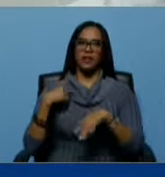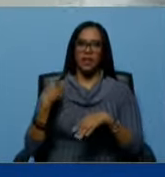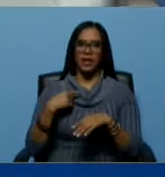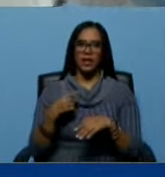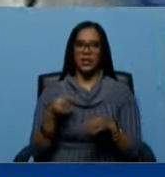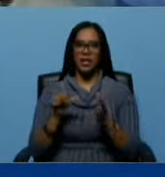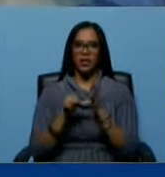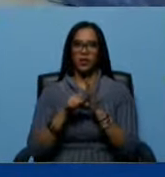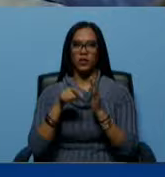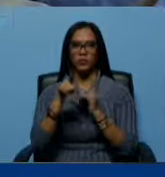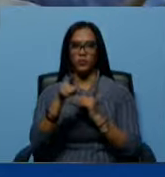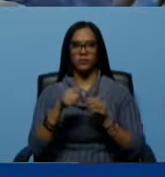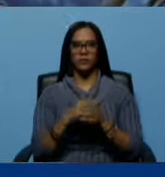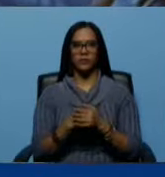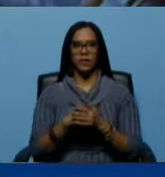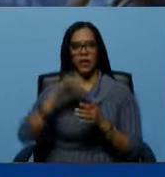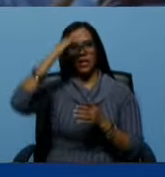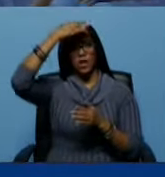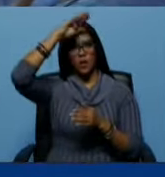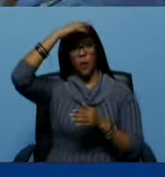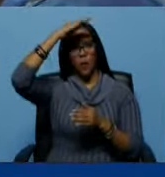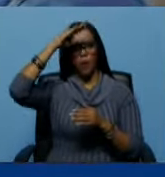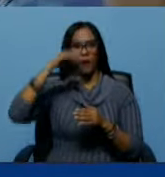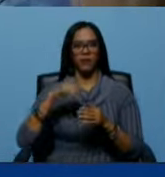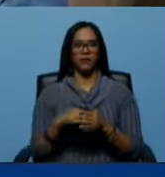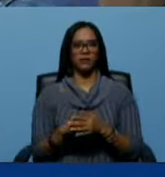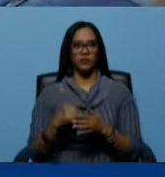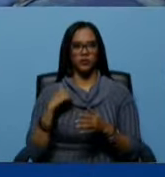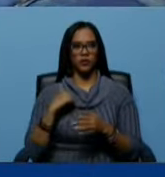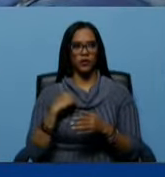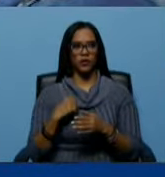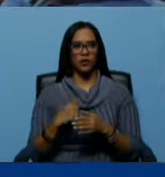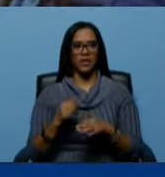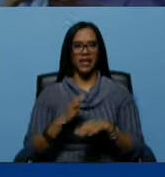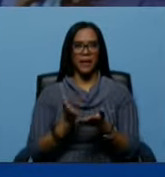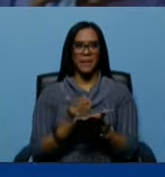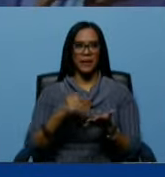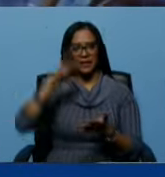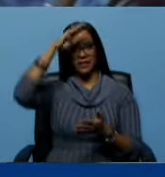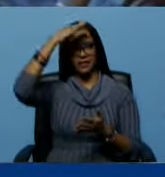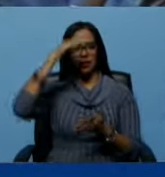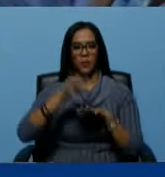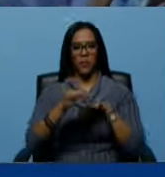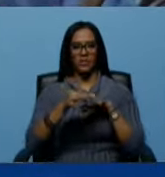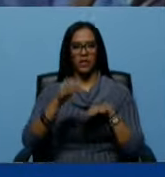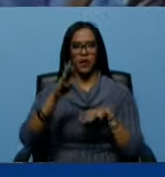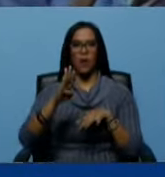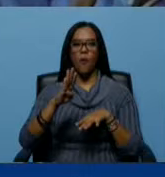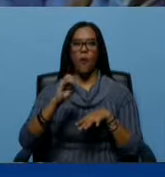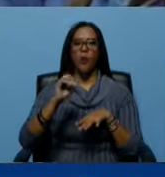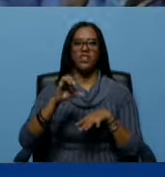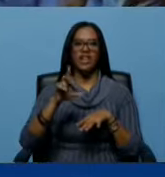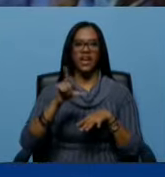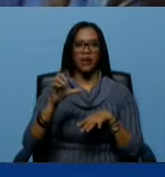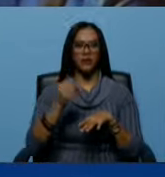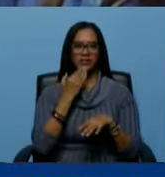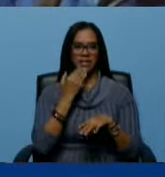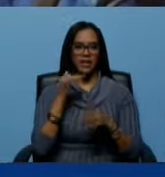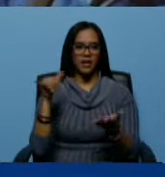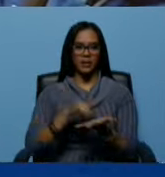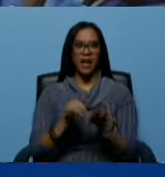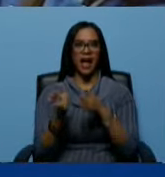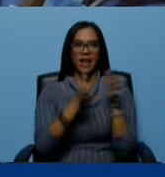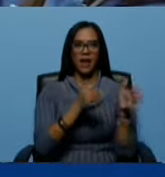¿De dónde vienes tú, Alfredo? Soy Cuba, soy de La Habana. ¿Y parte de La Habana? Del municipio de Boyero. Boyero, cerca del aeropuerto. Al lado del